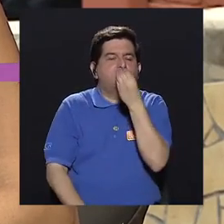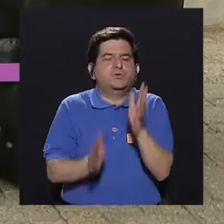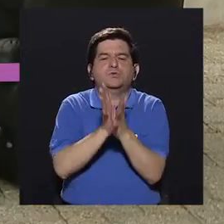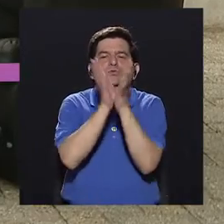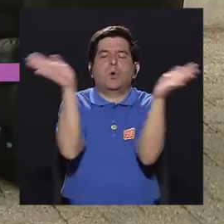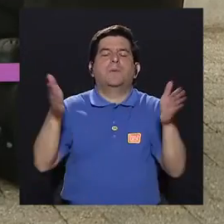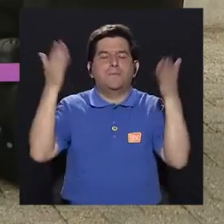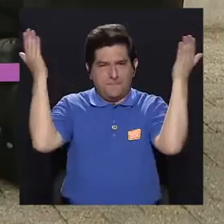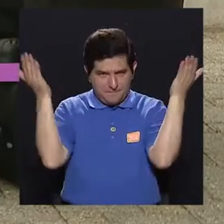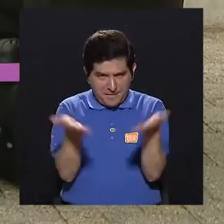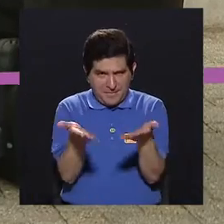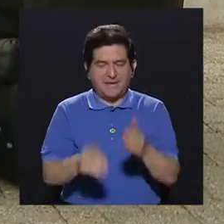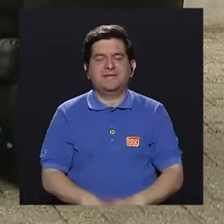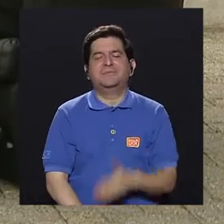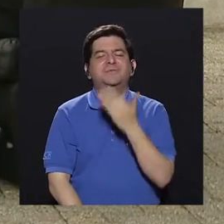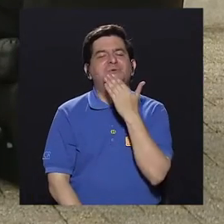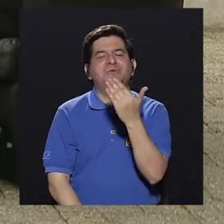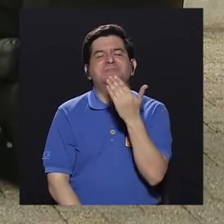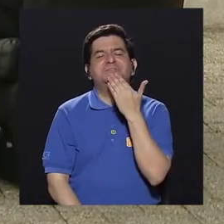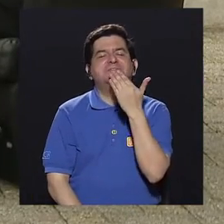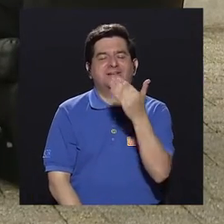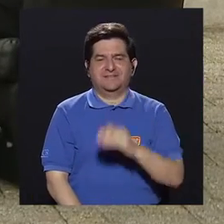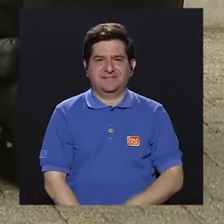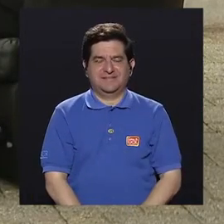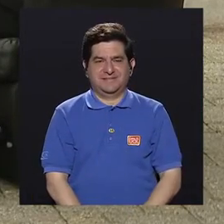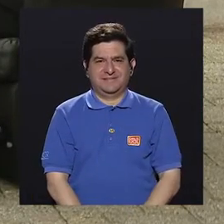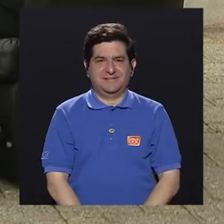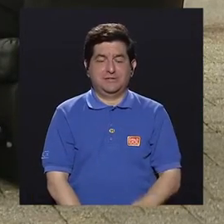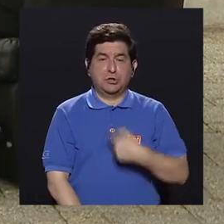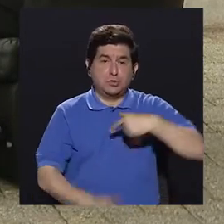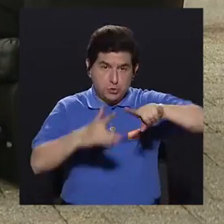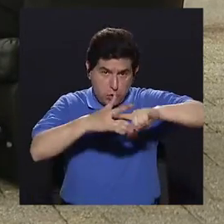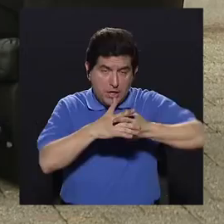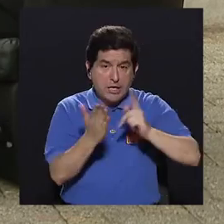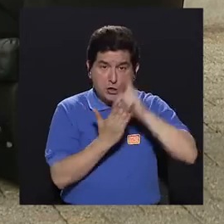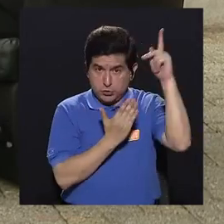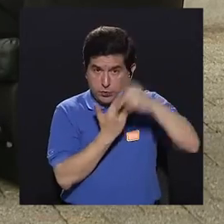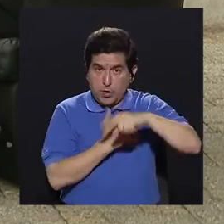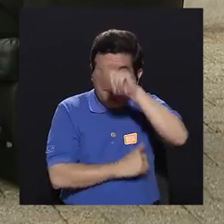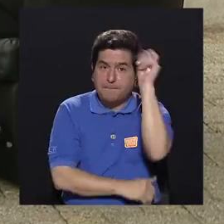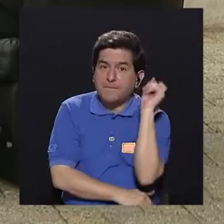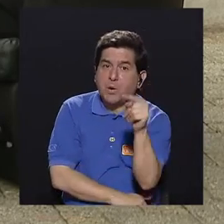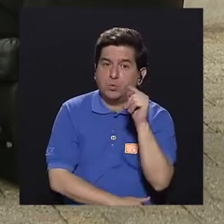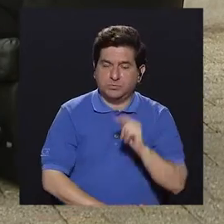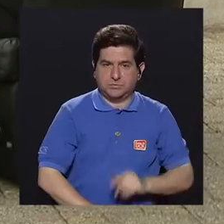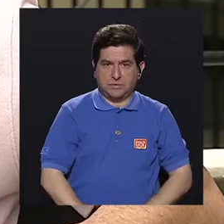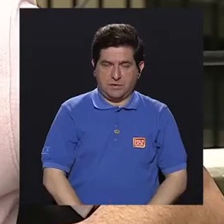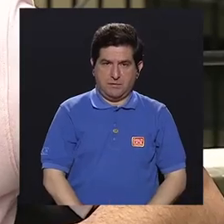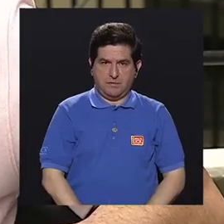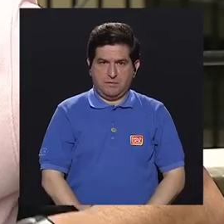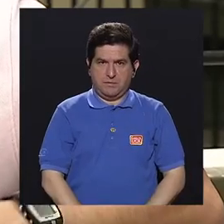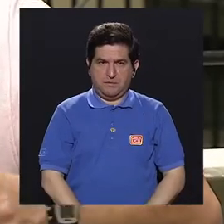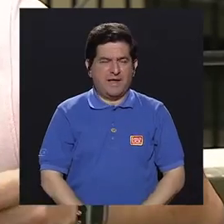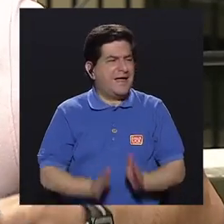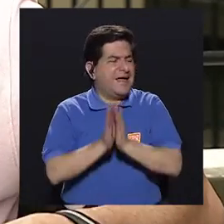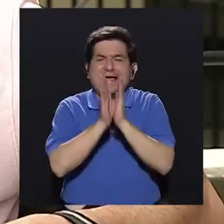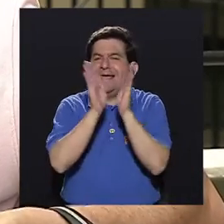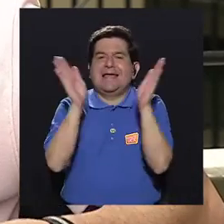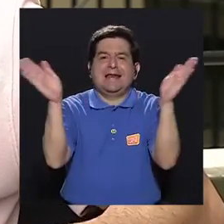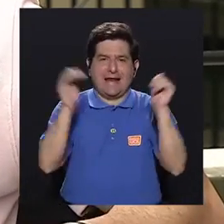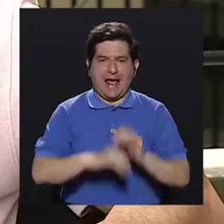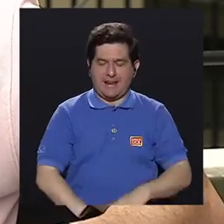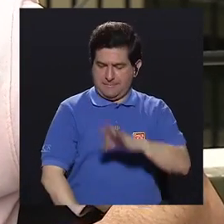Pública. Bienvenida Marcela. Muchas gracias. Bienvenida Marcela. Muchas gracias. quisiera comenzar el programa preguntándole cuáles son en términos